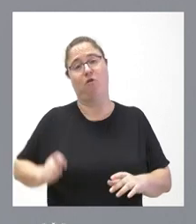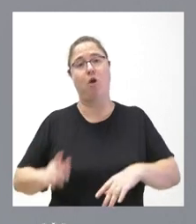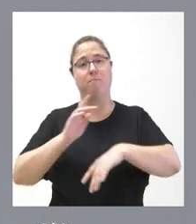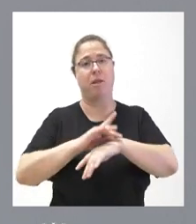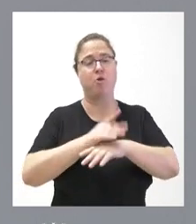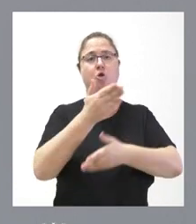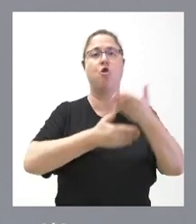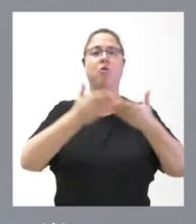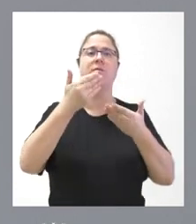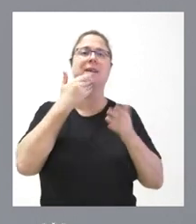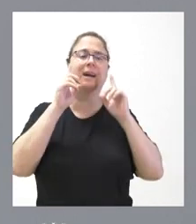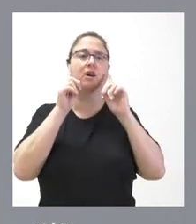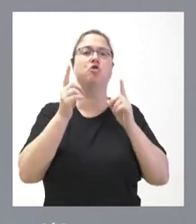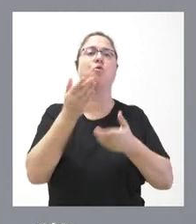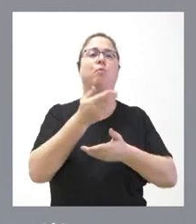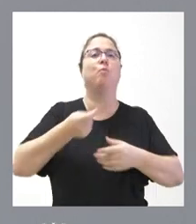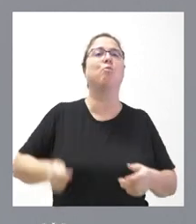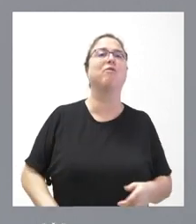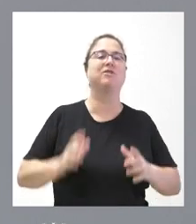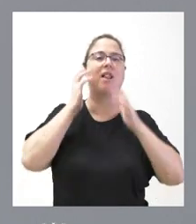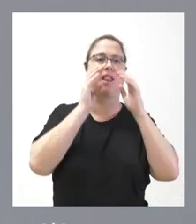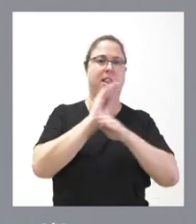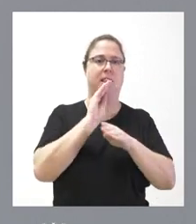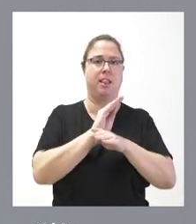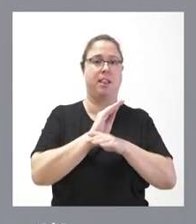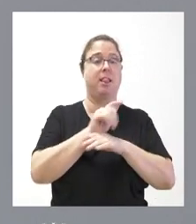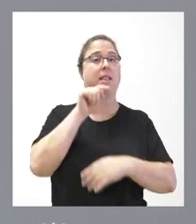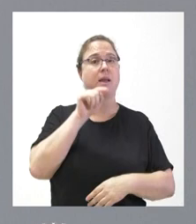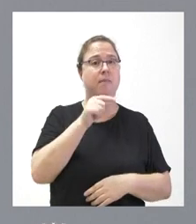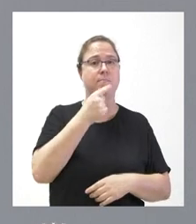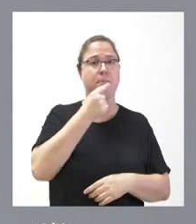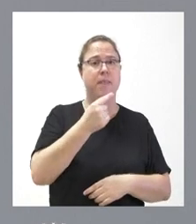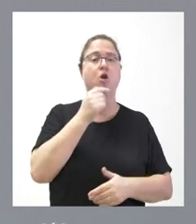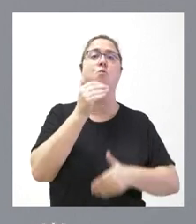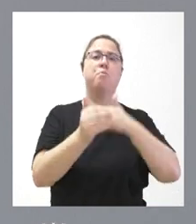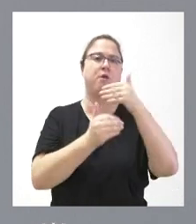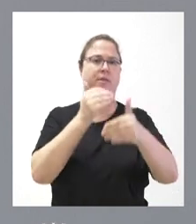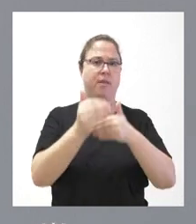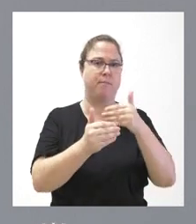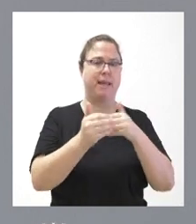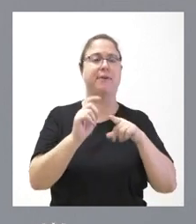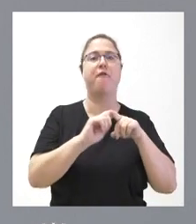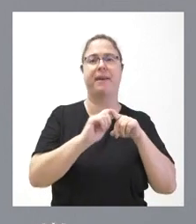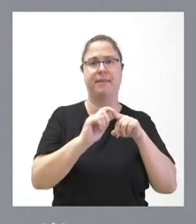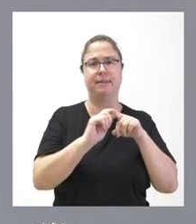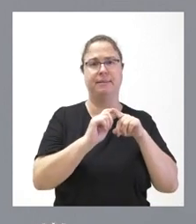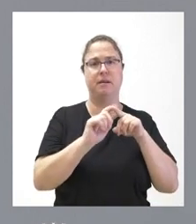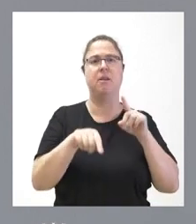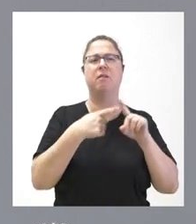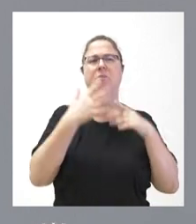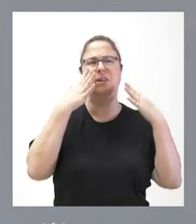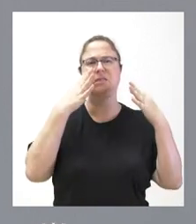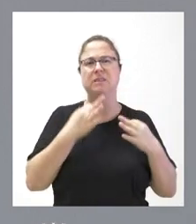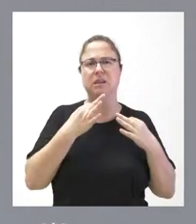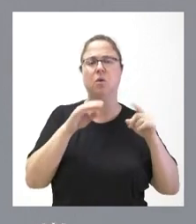en este caso los profesionales de ámbito veterinario, que son los que establecen el procedimiento, las características, y creo que es una guía que se